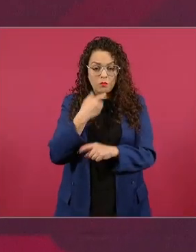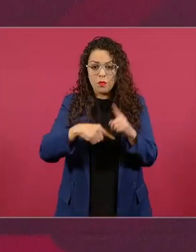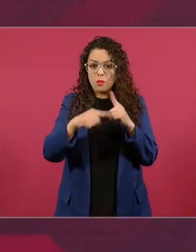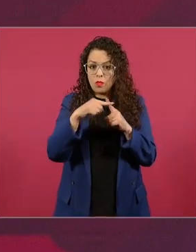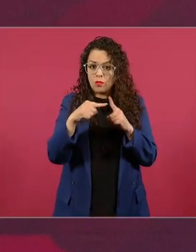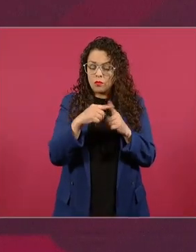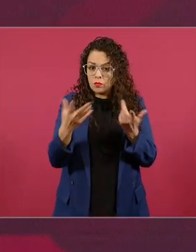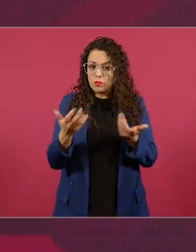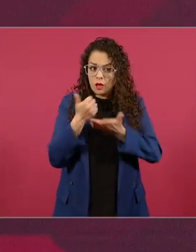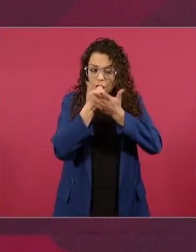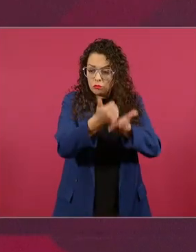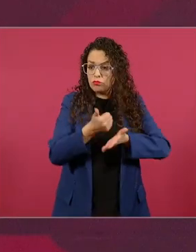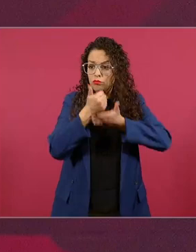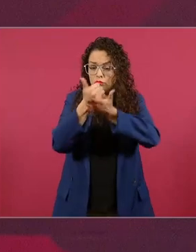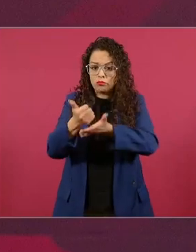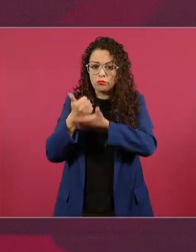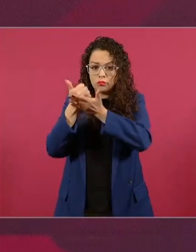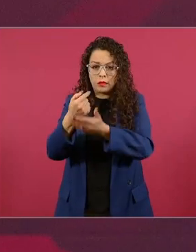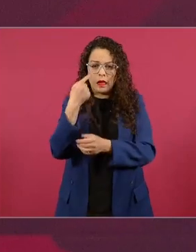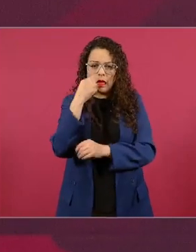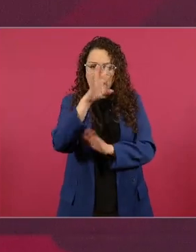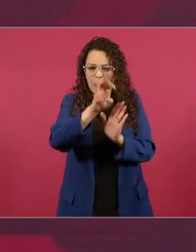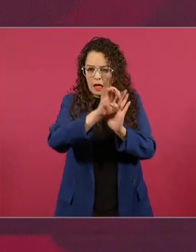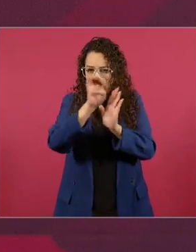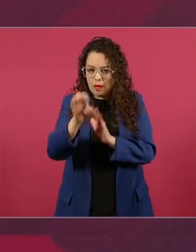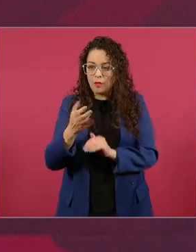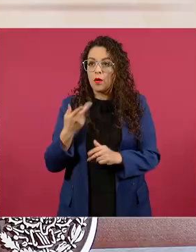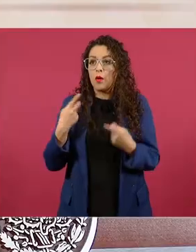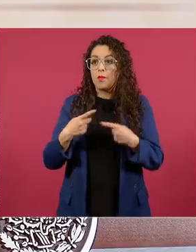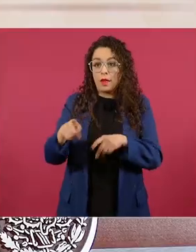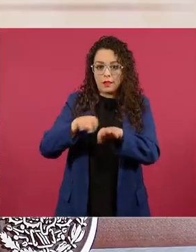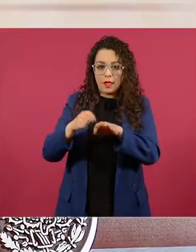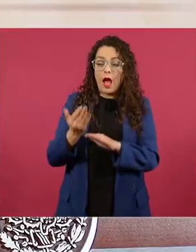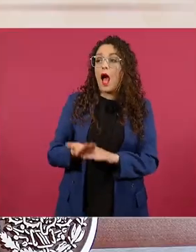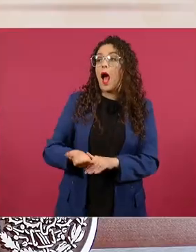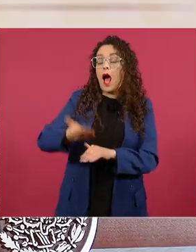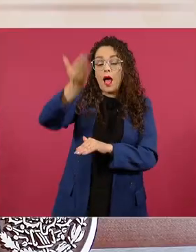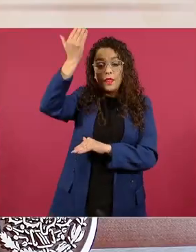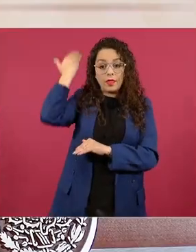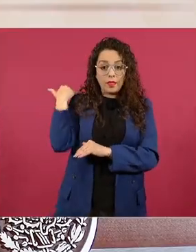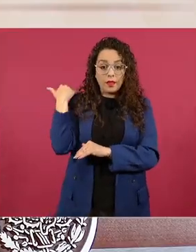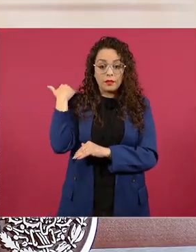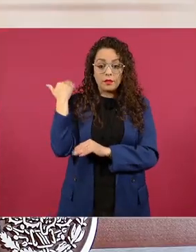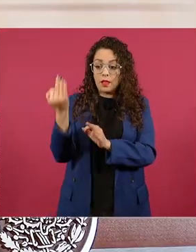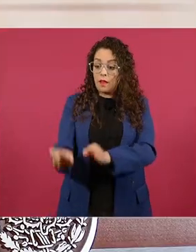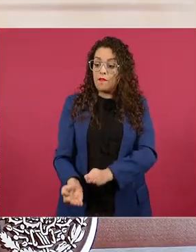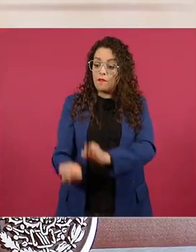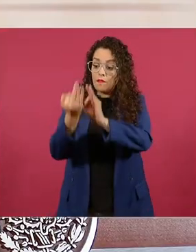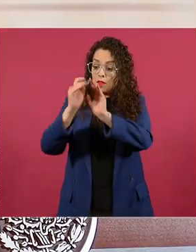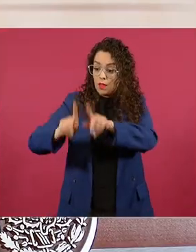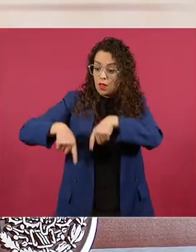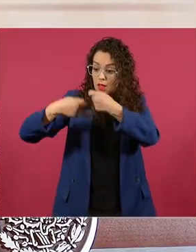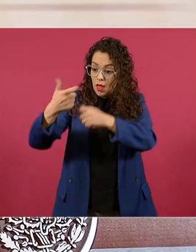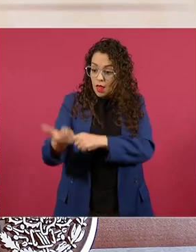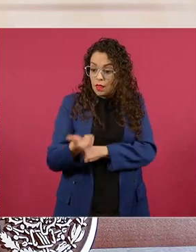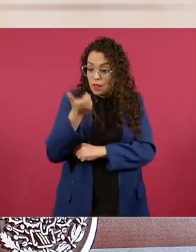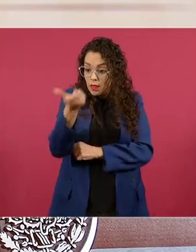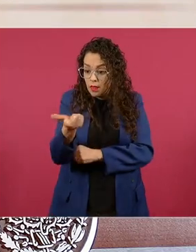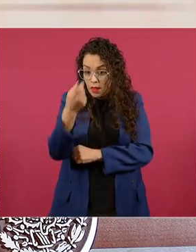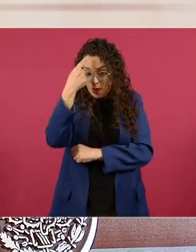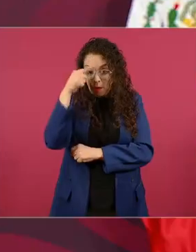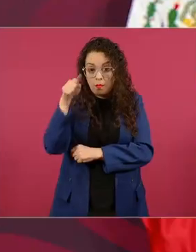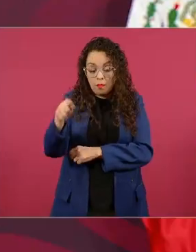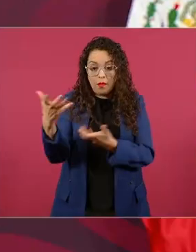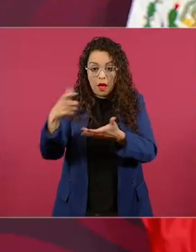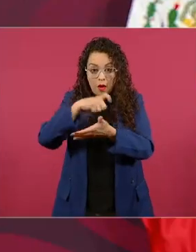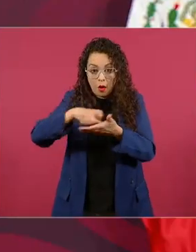un trabajador no podía recibir su dinero de manera directa para hacer su vivienda